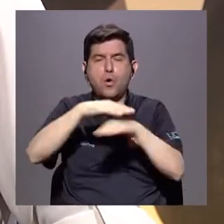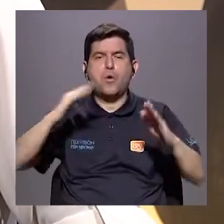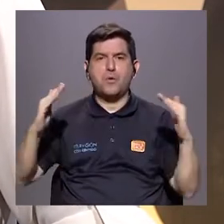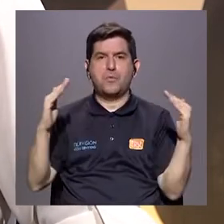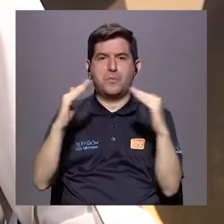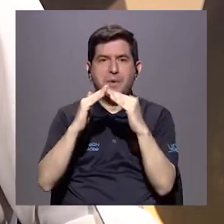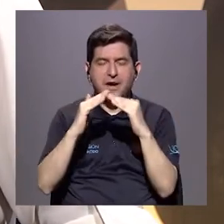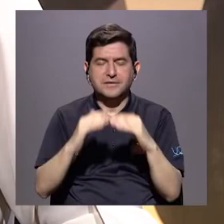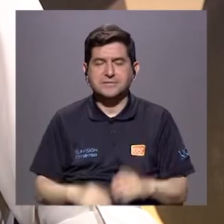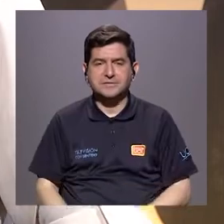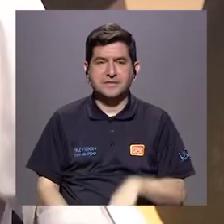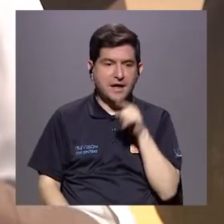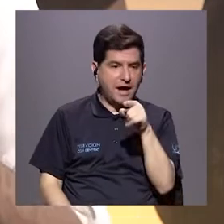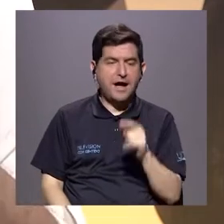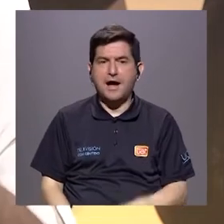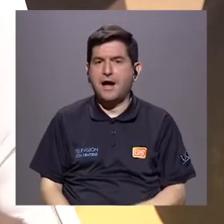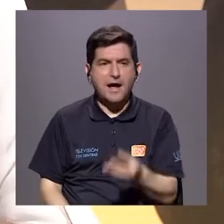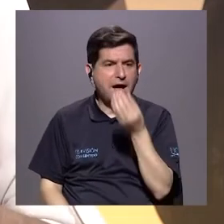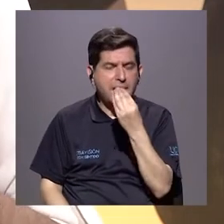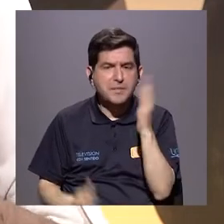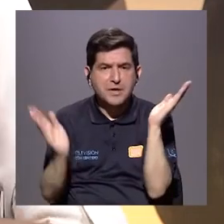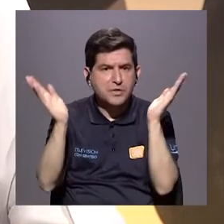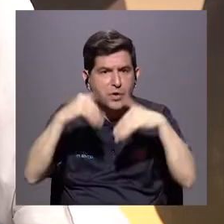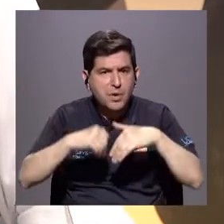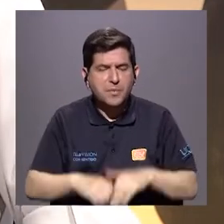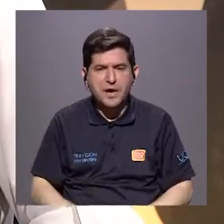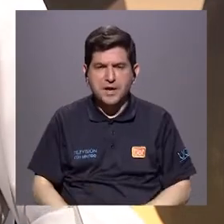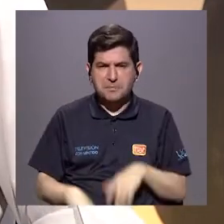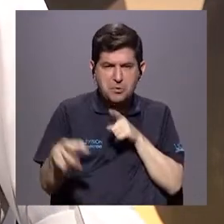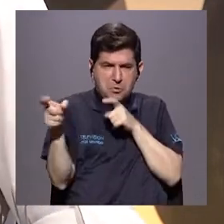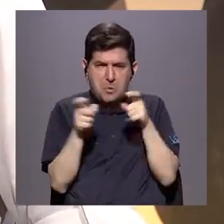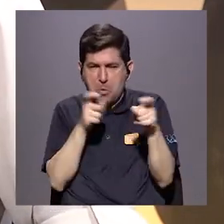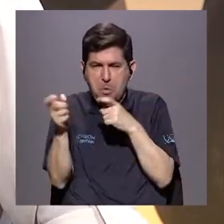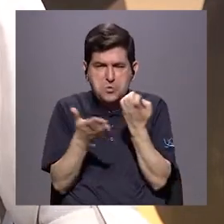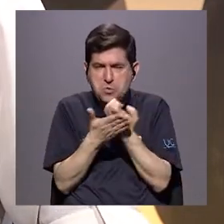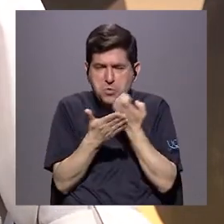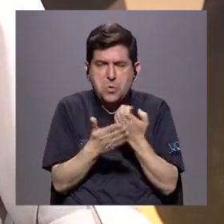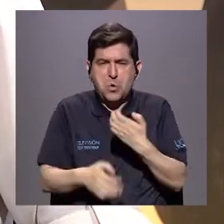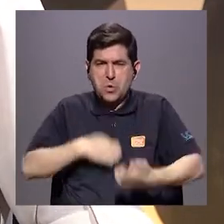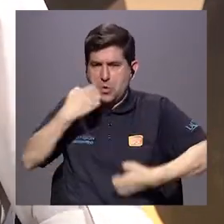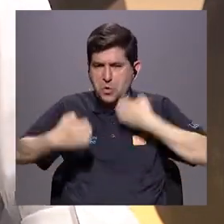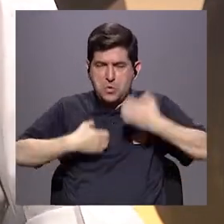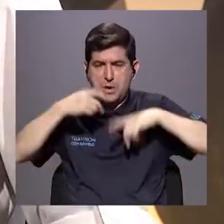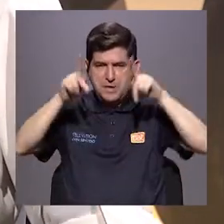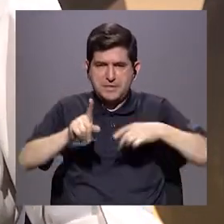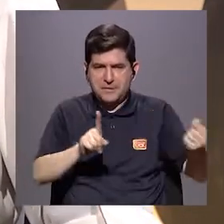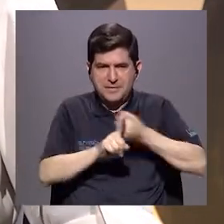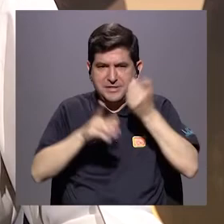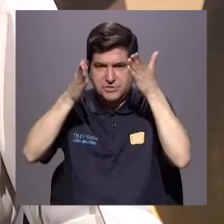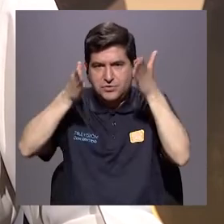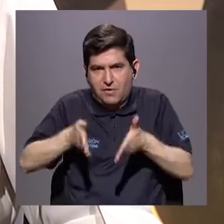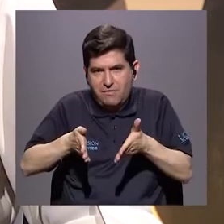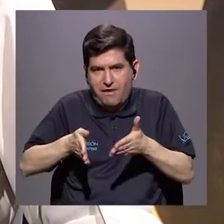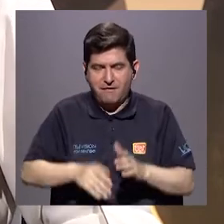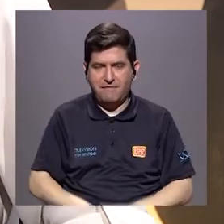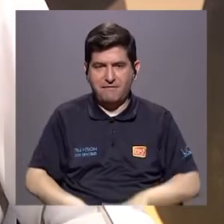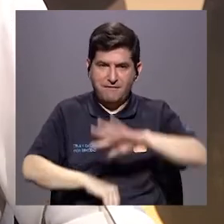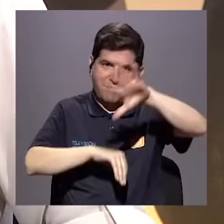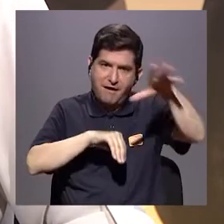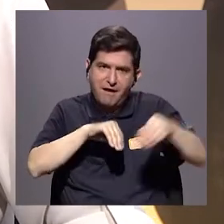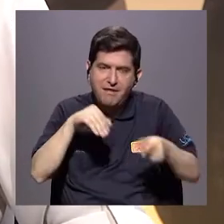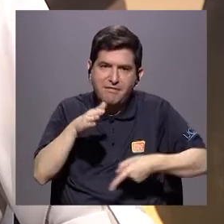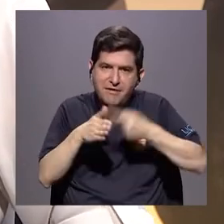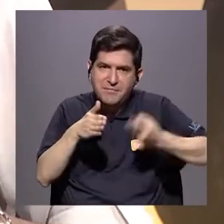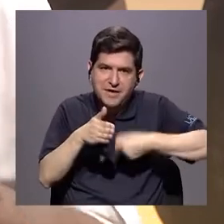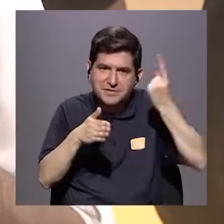casa no va a llegar porque hay una manipulación económica o emocional de parte del agresor, además de que